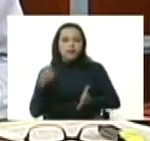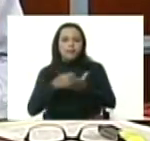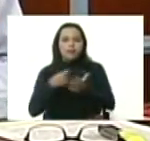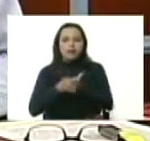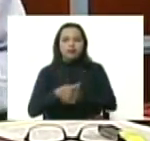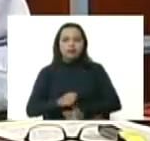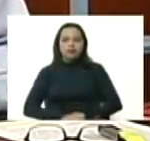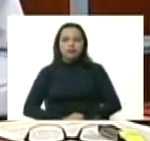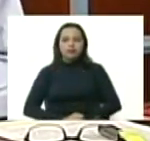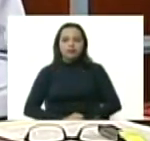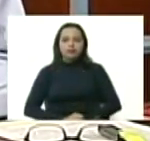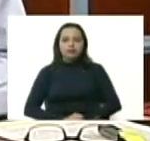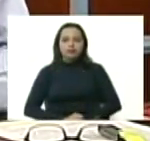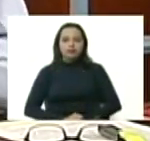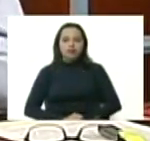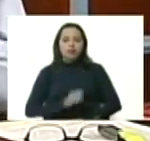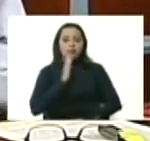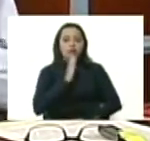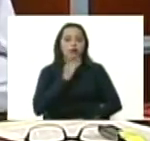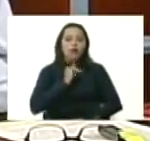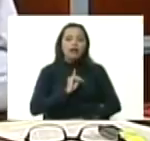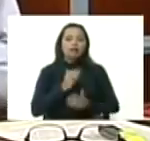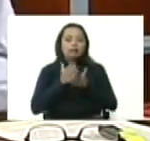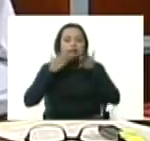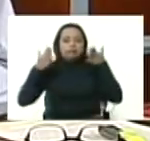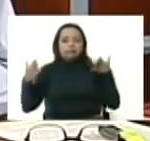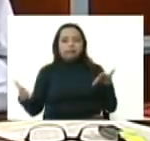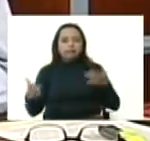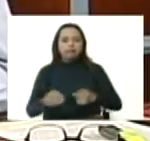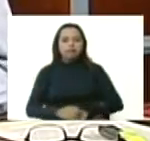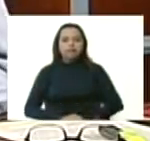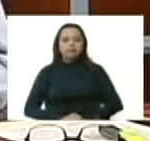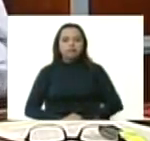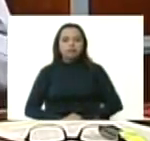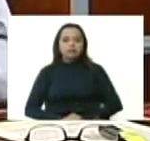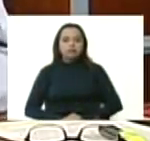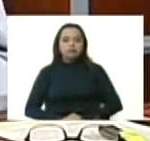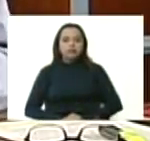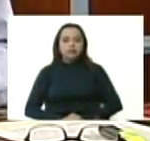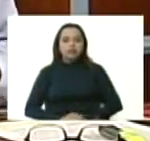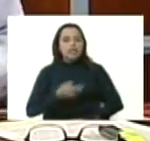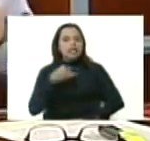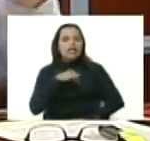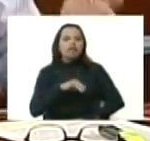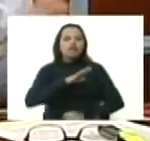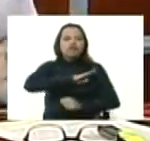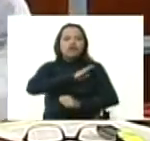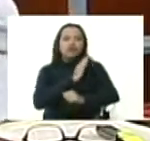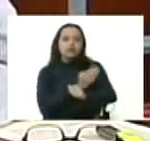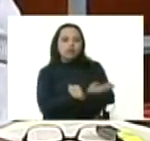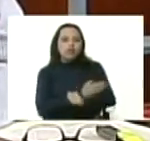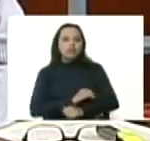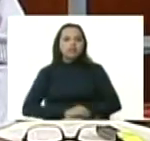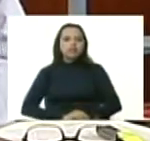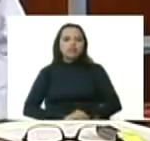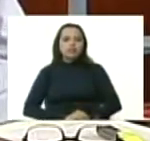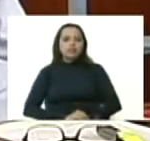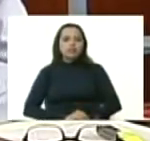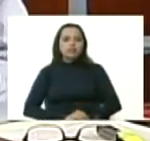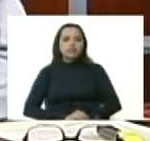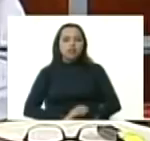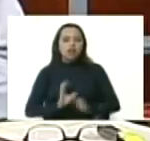como se conoce es decir una banca que va a tener una amplitud bastante grande y va a tener una fortaleza si el sector